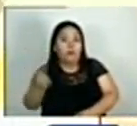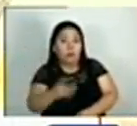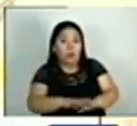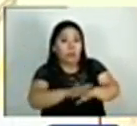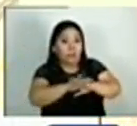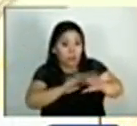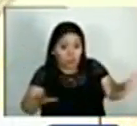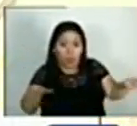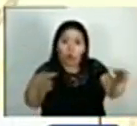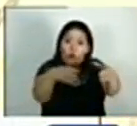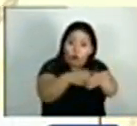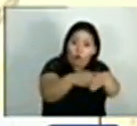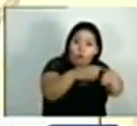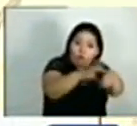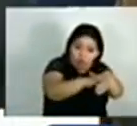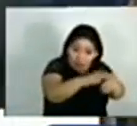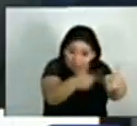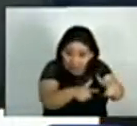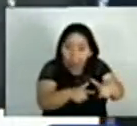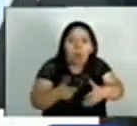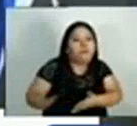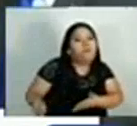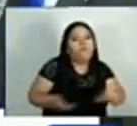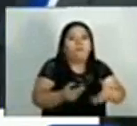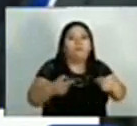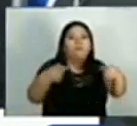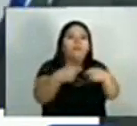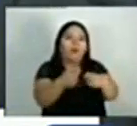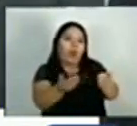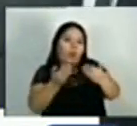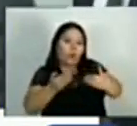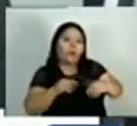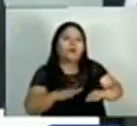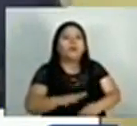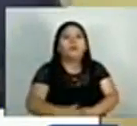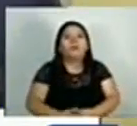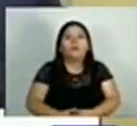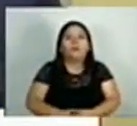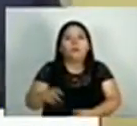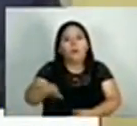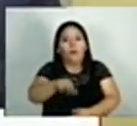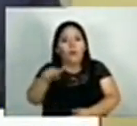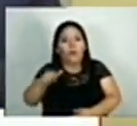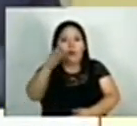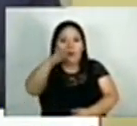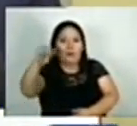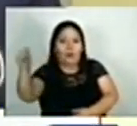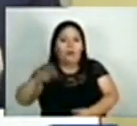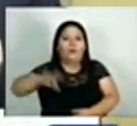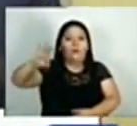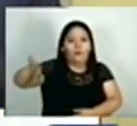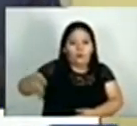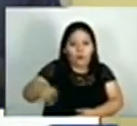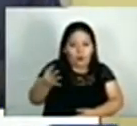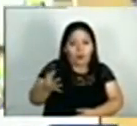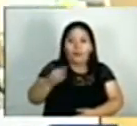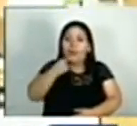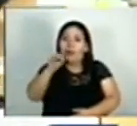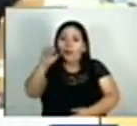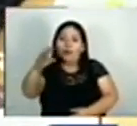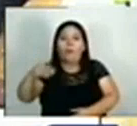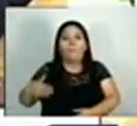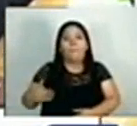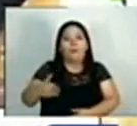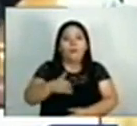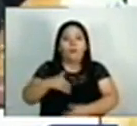movimiento islamista libere a los rehenes, mientras que en otros países como Francia, el ministro del